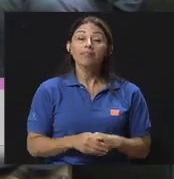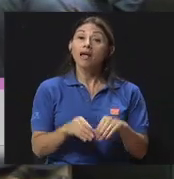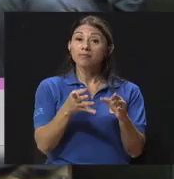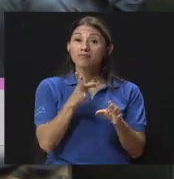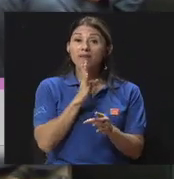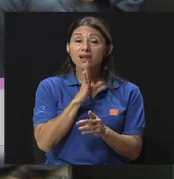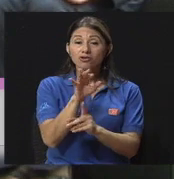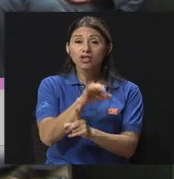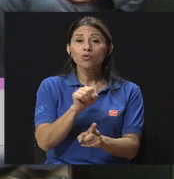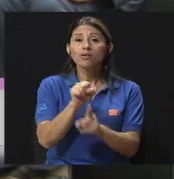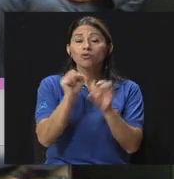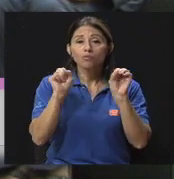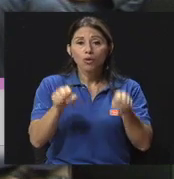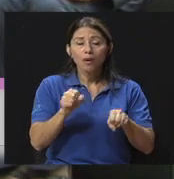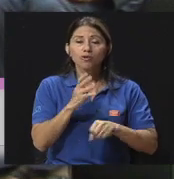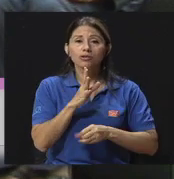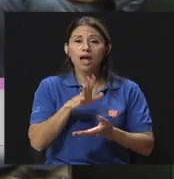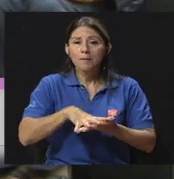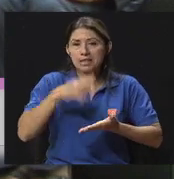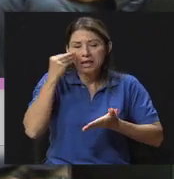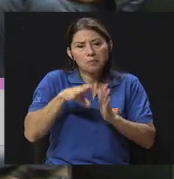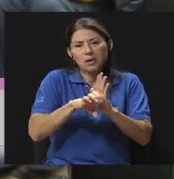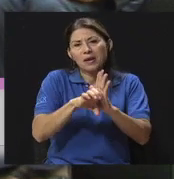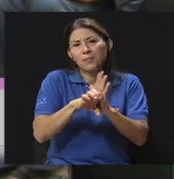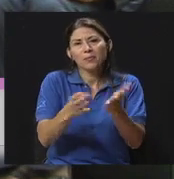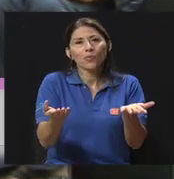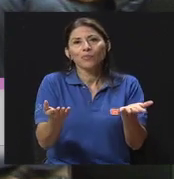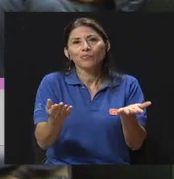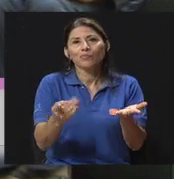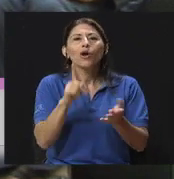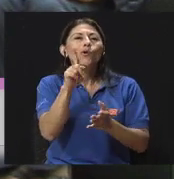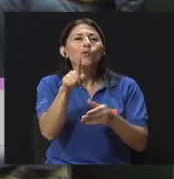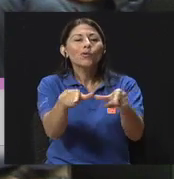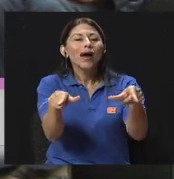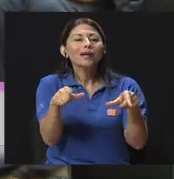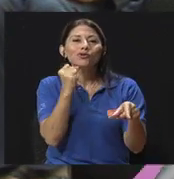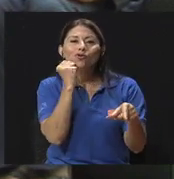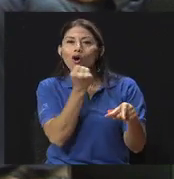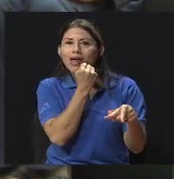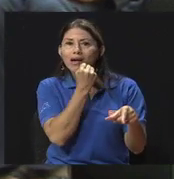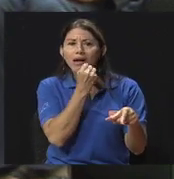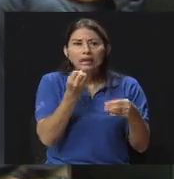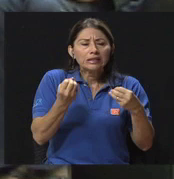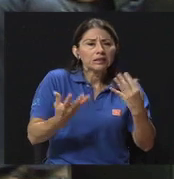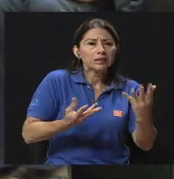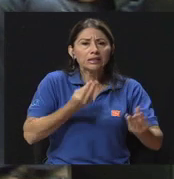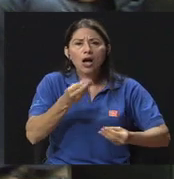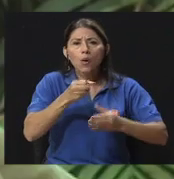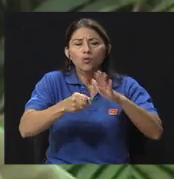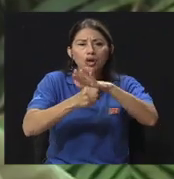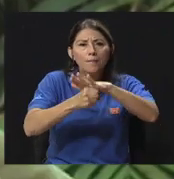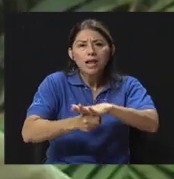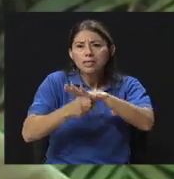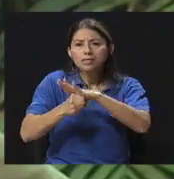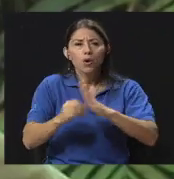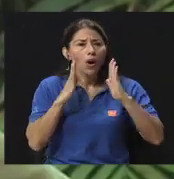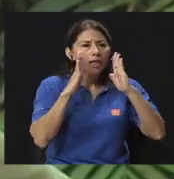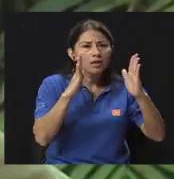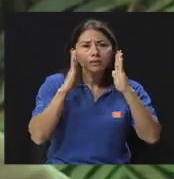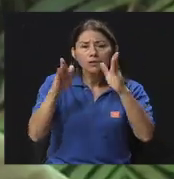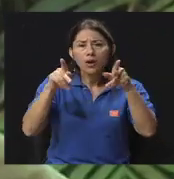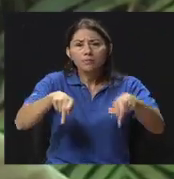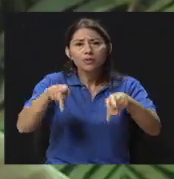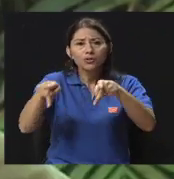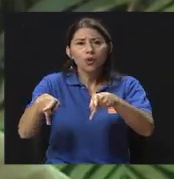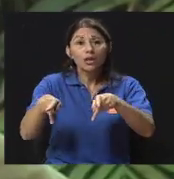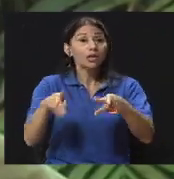¿verdad? Hay trabajos de trabajos, por ejemplo, la dinámica en una soda, donde hay mucha presión, la atención al cliente, los servicios de salud también,